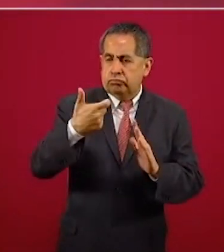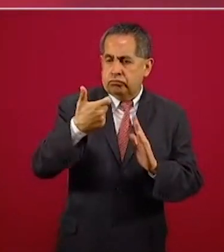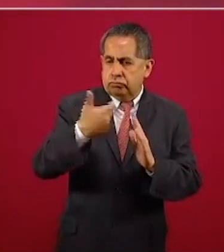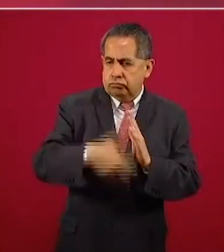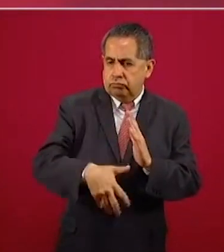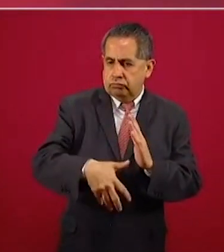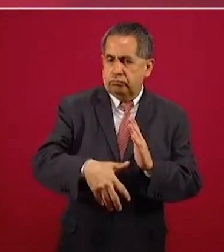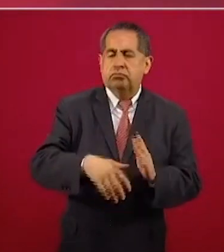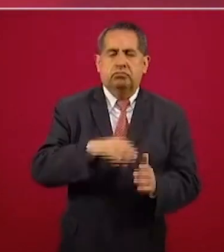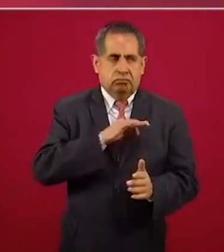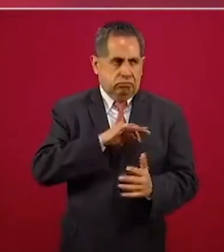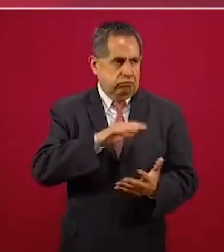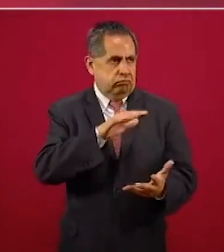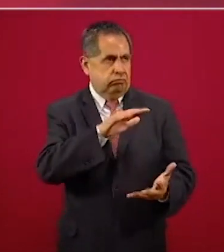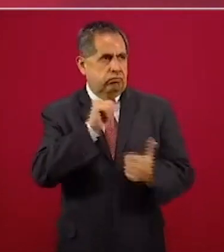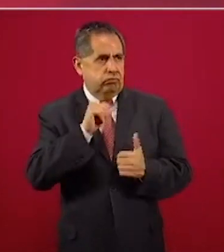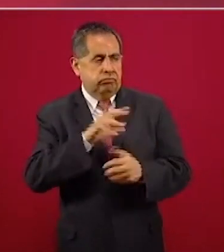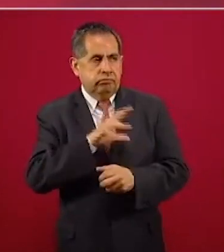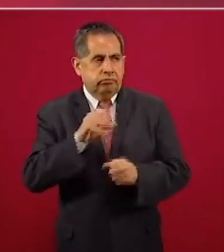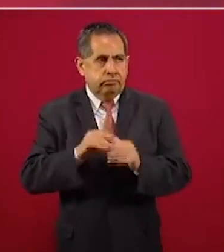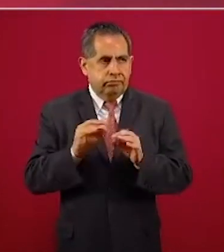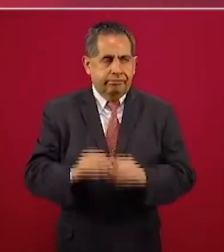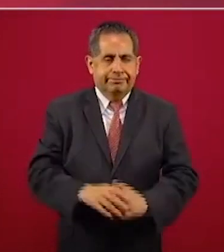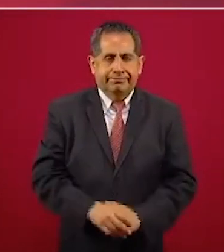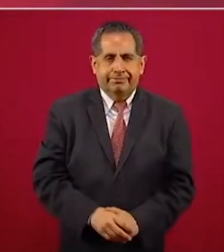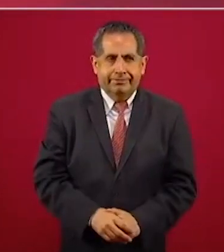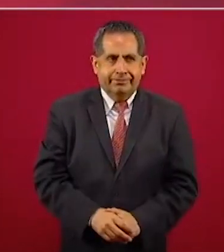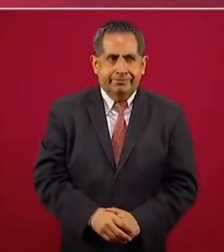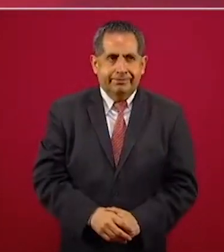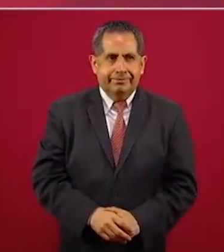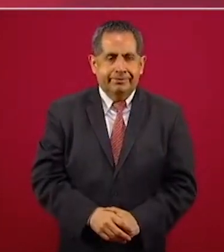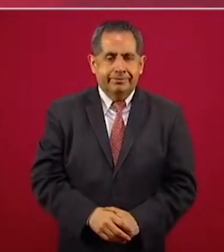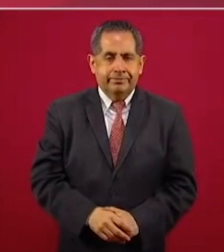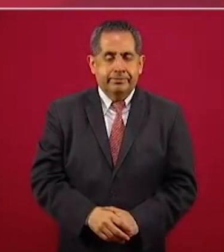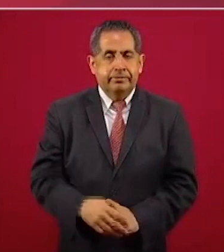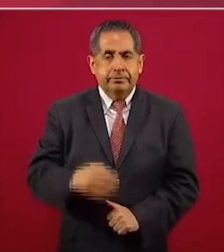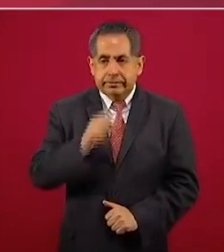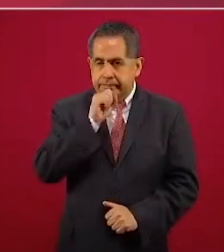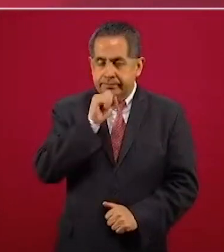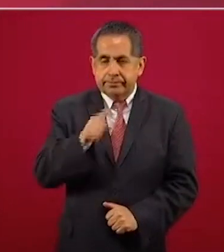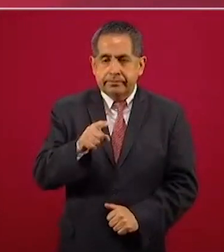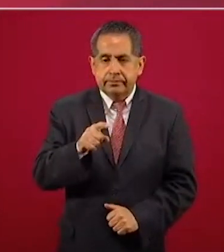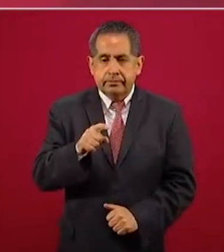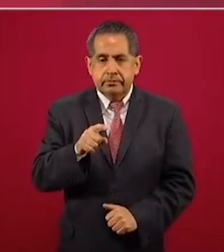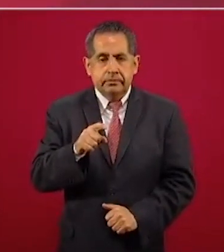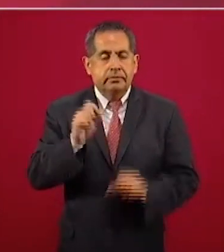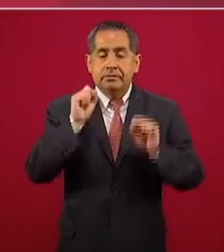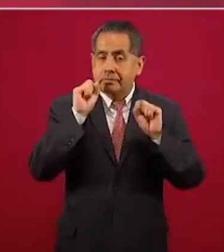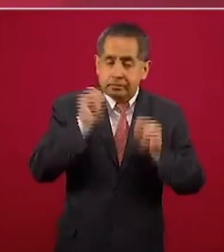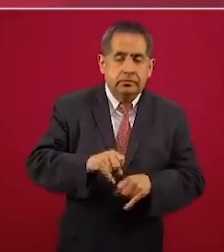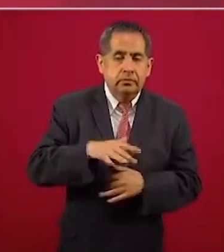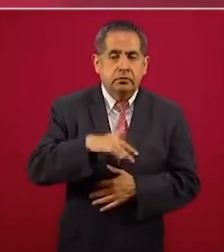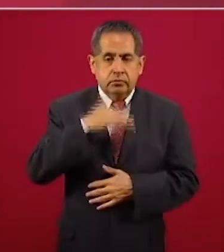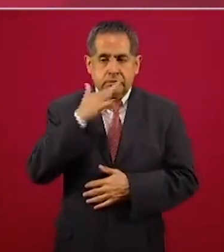y sin corrupción,